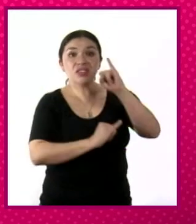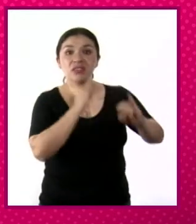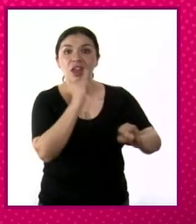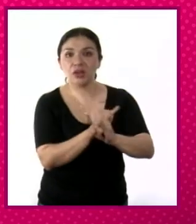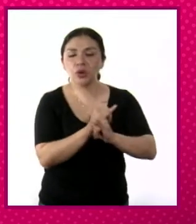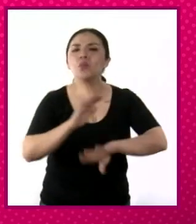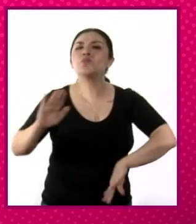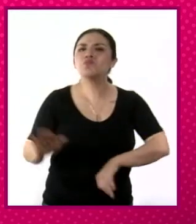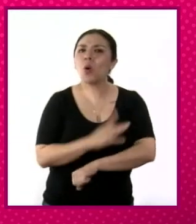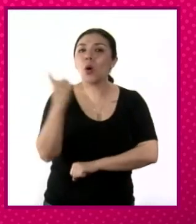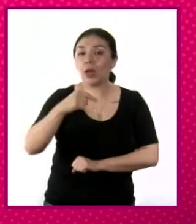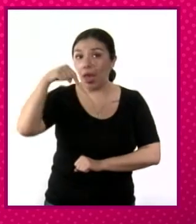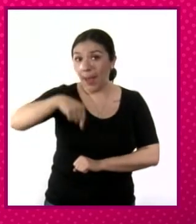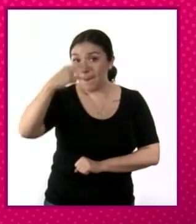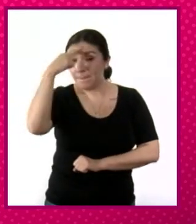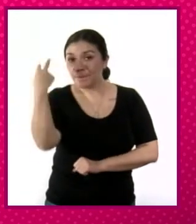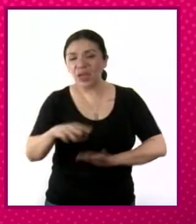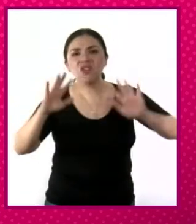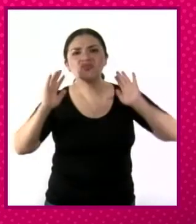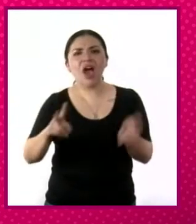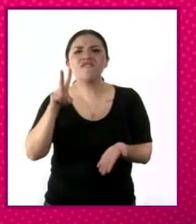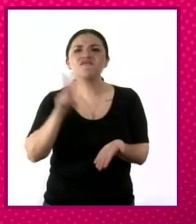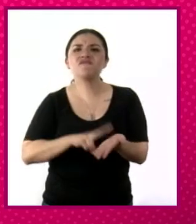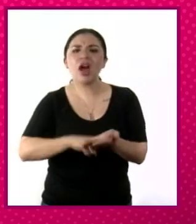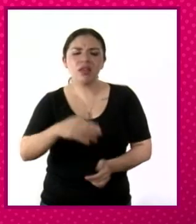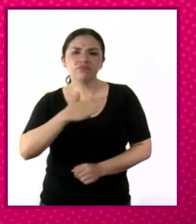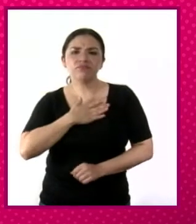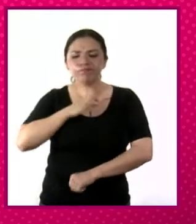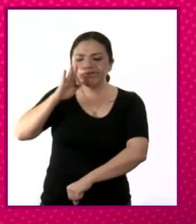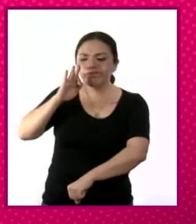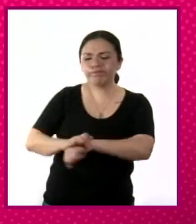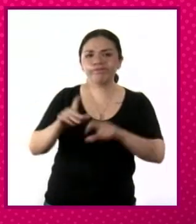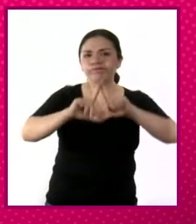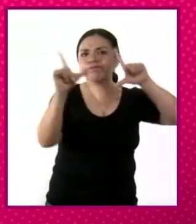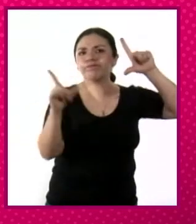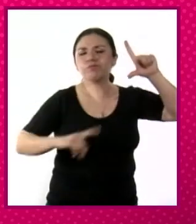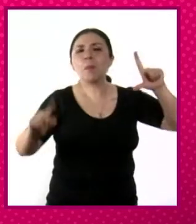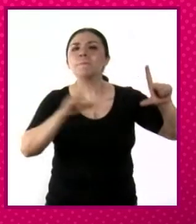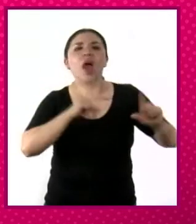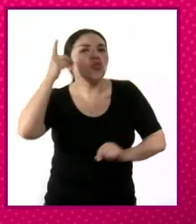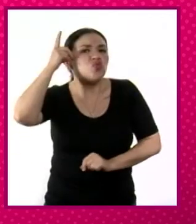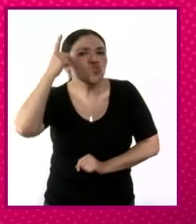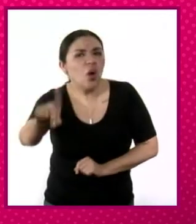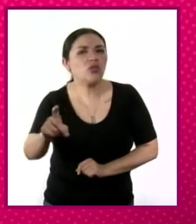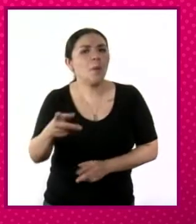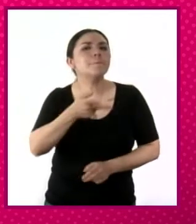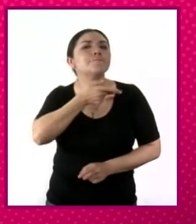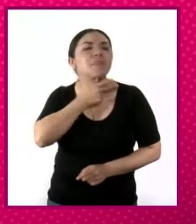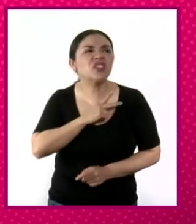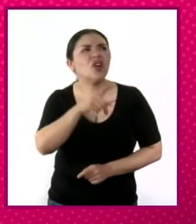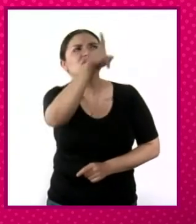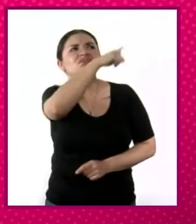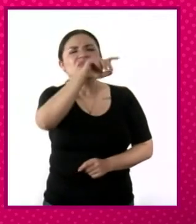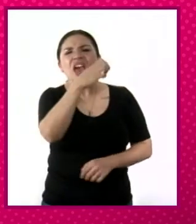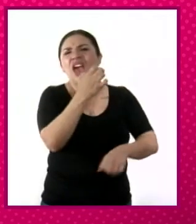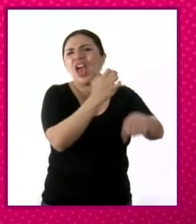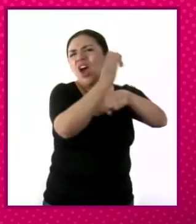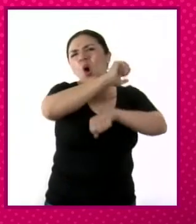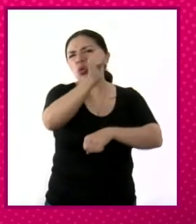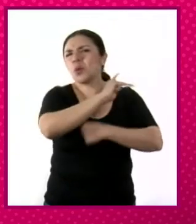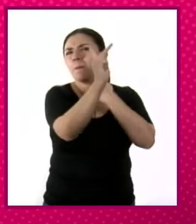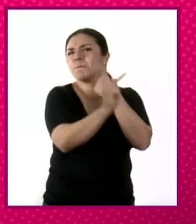porque México hace valer la soberanía de sus recursos naturales frente a las empresas extranjeras